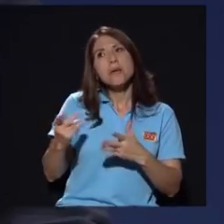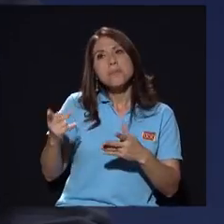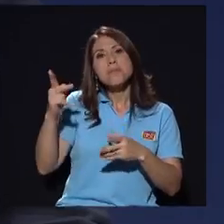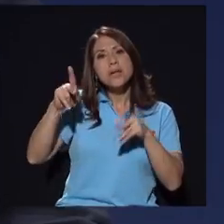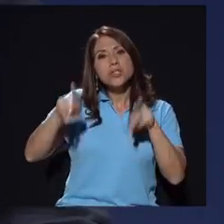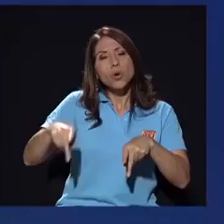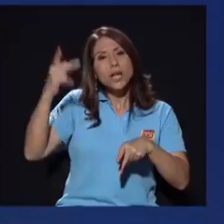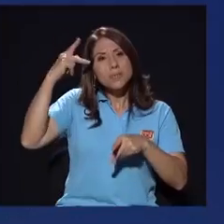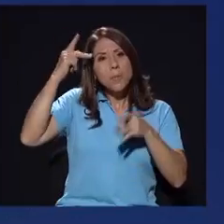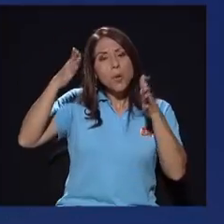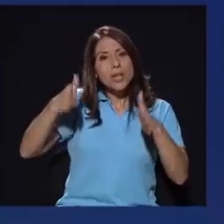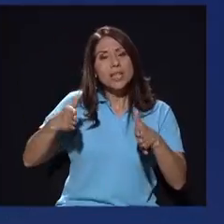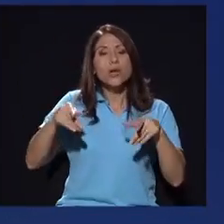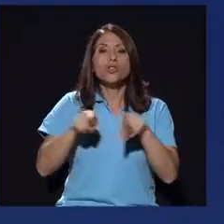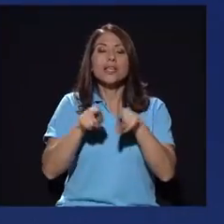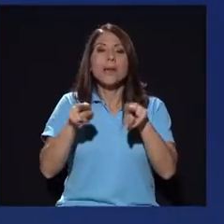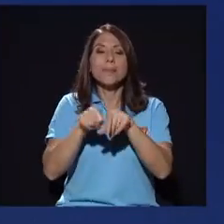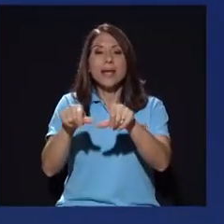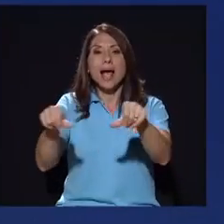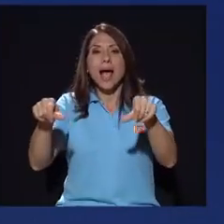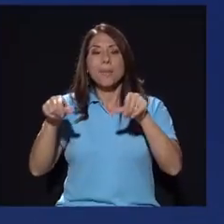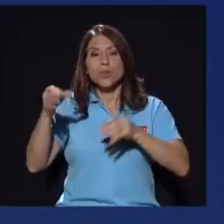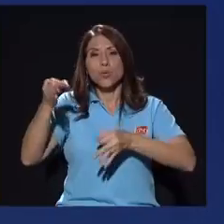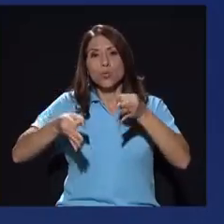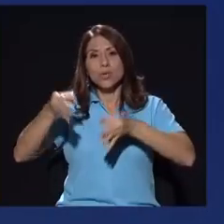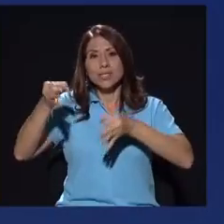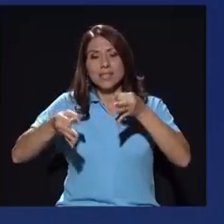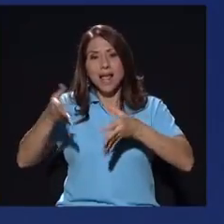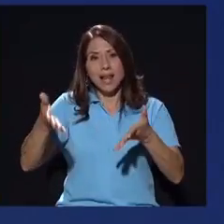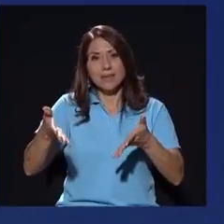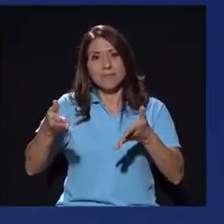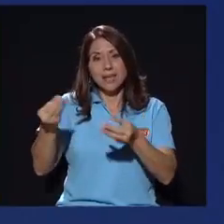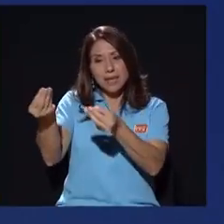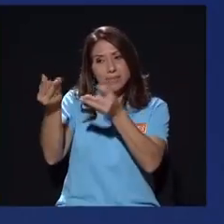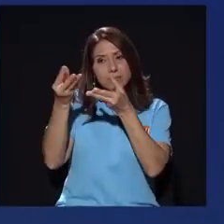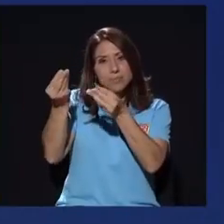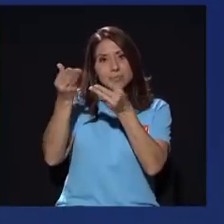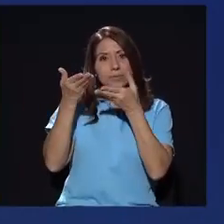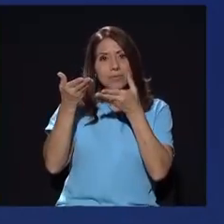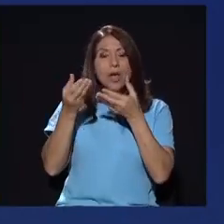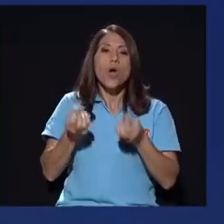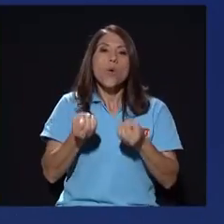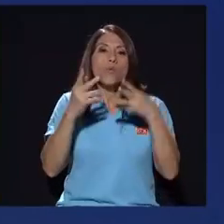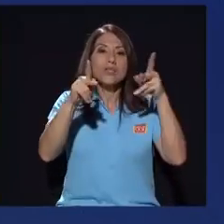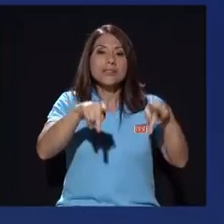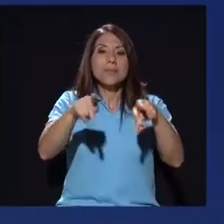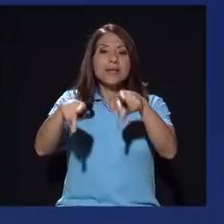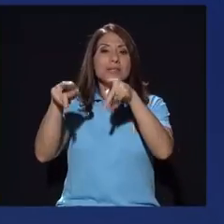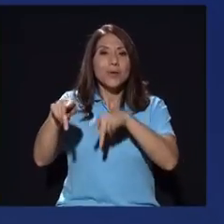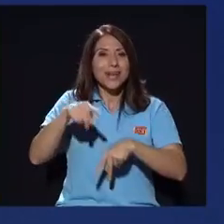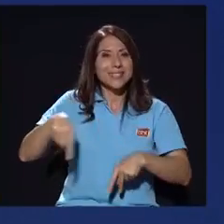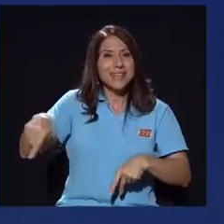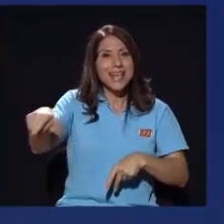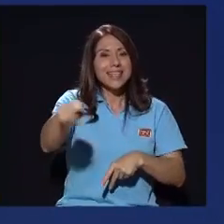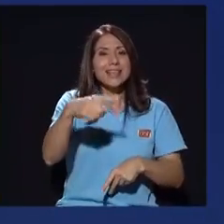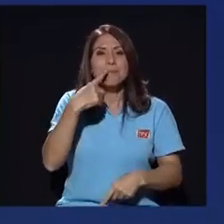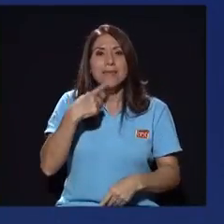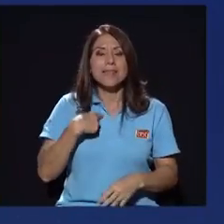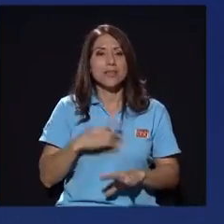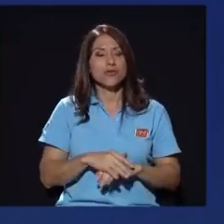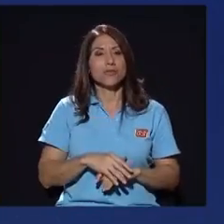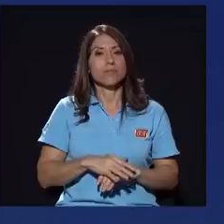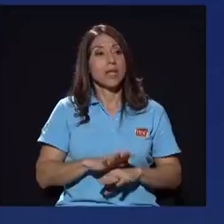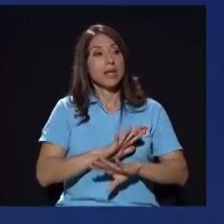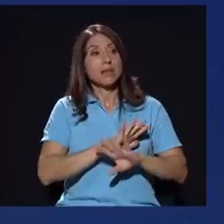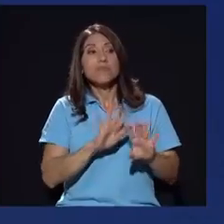ámbito digamos judicial que son fuentes de uno sin embargo incluso muchas de estas personas en algún momento me han dicho voy a